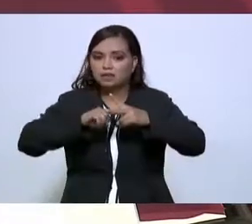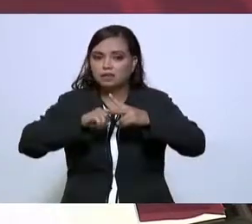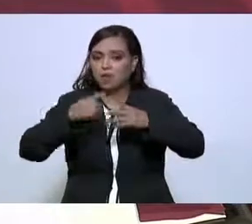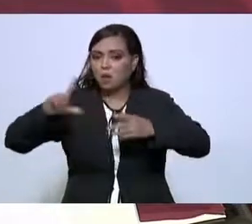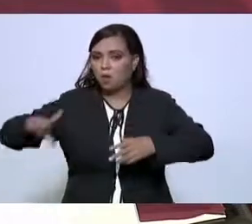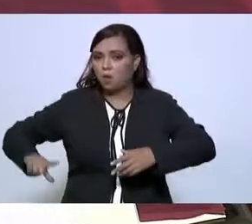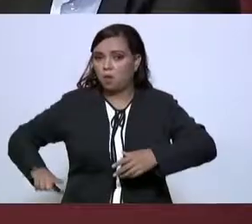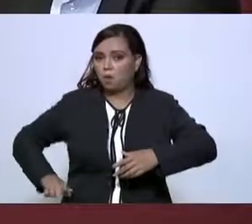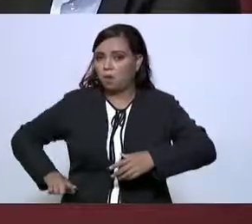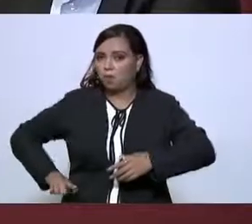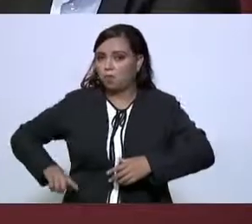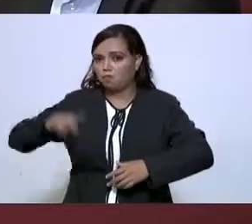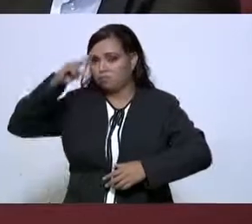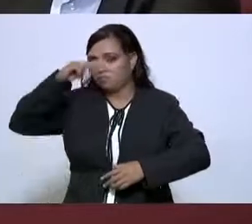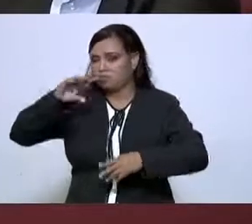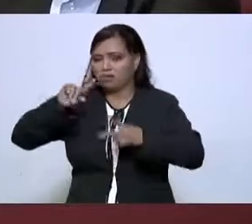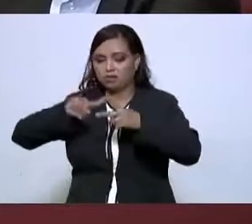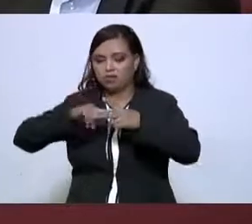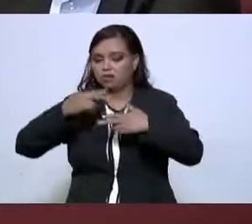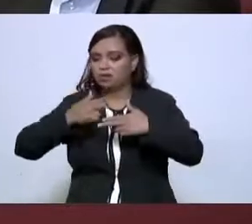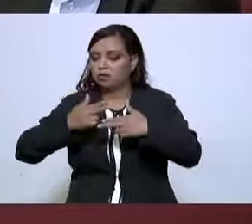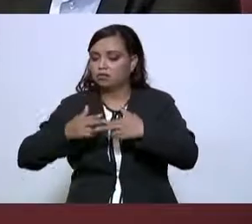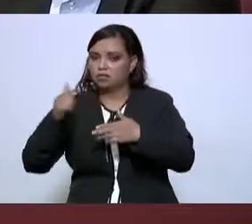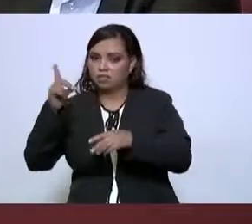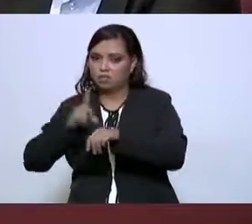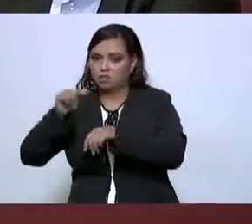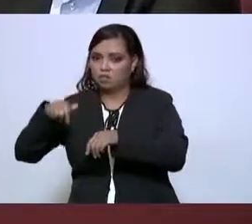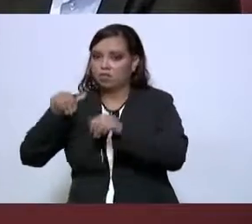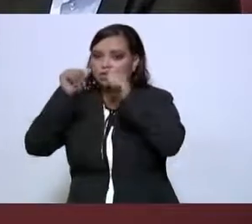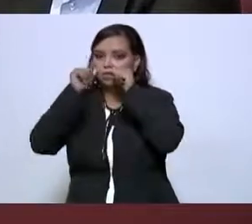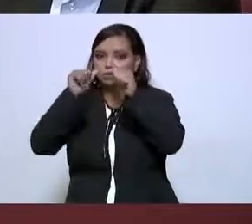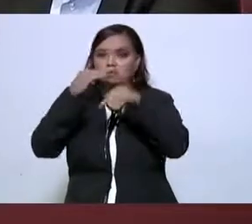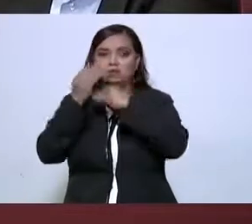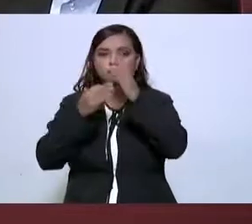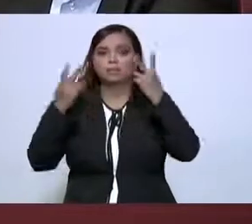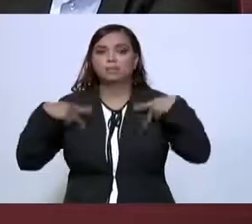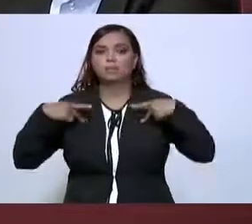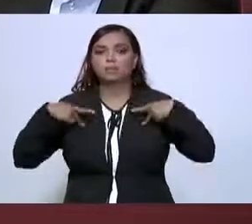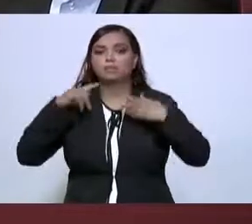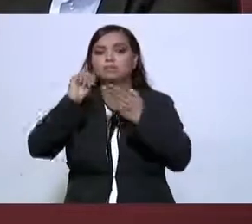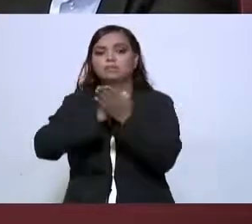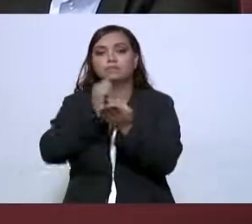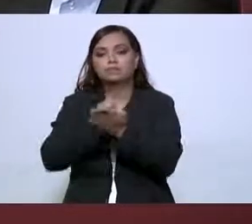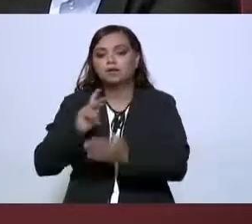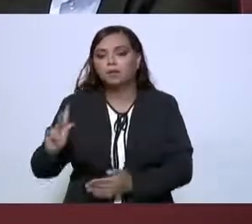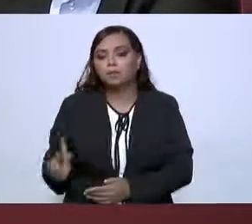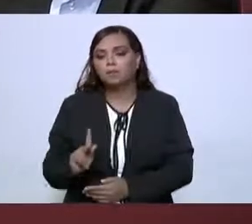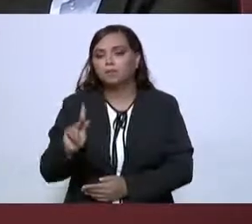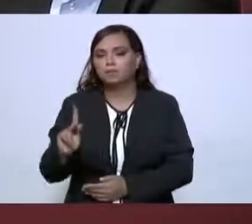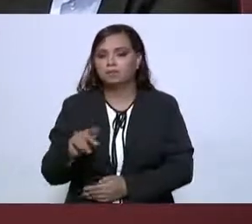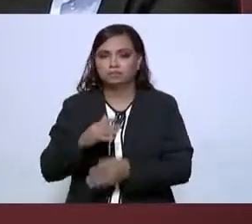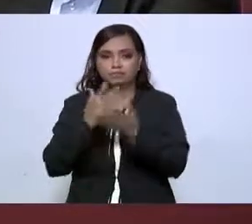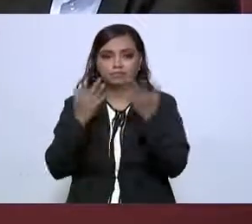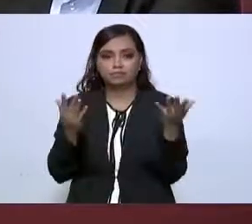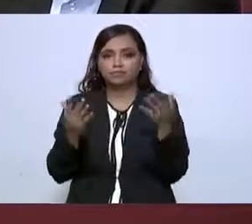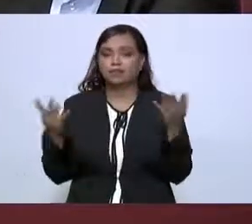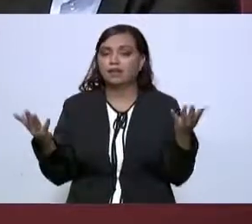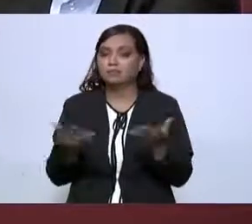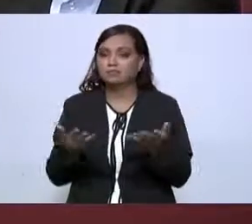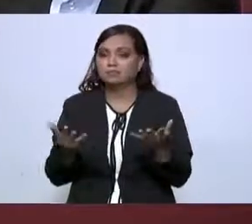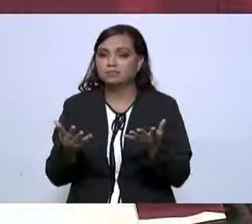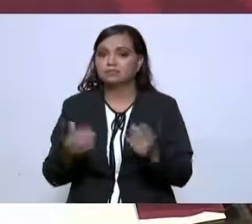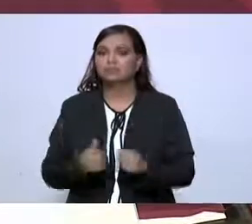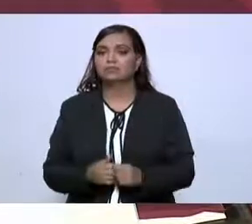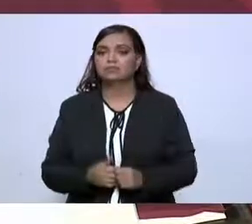estamos atendiendo al pueblo de Tamaulipas. Vamos ahora